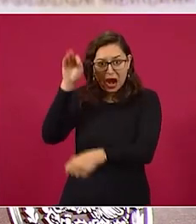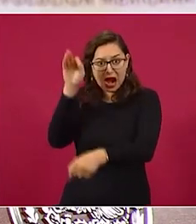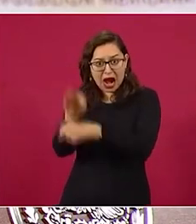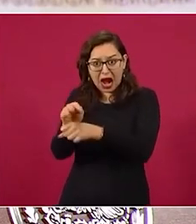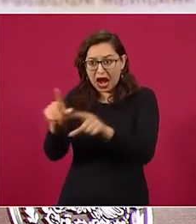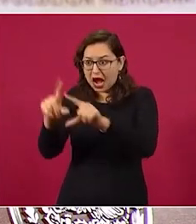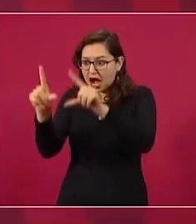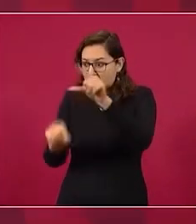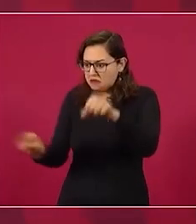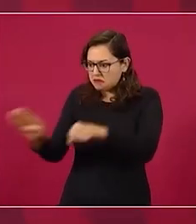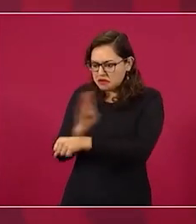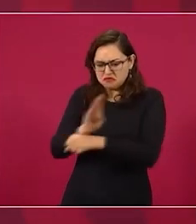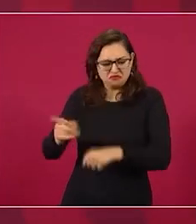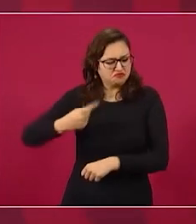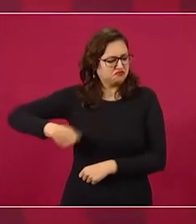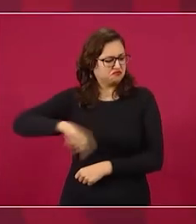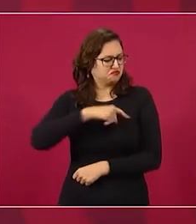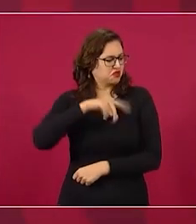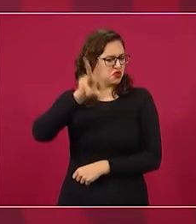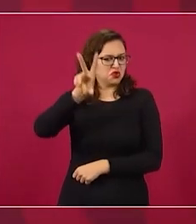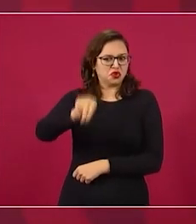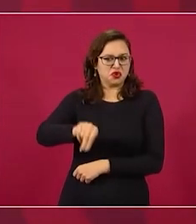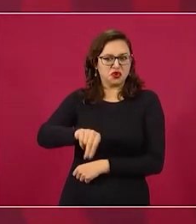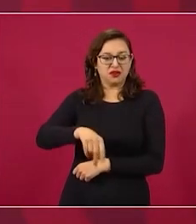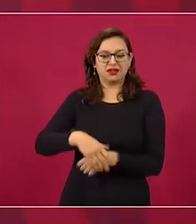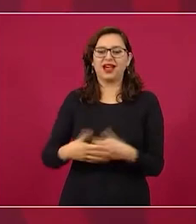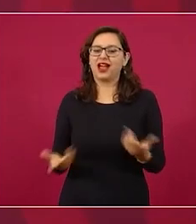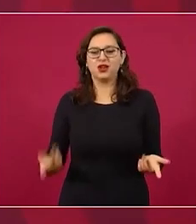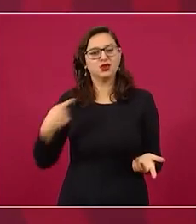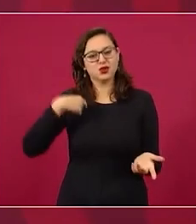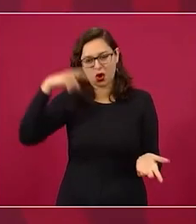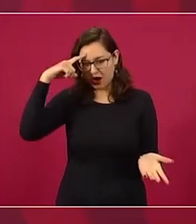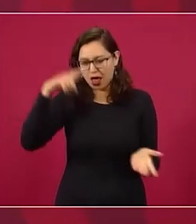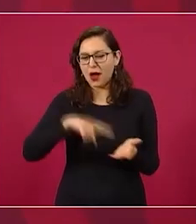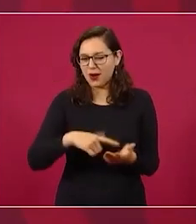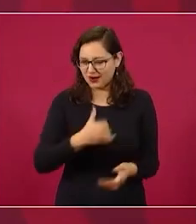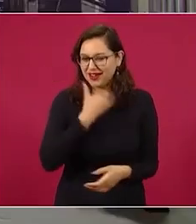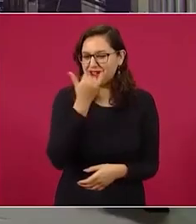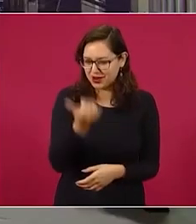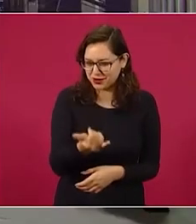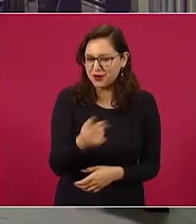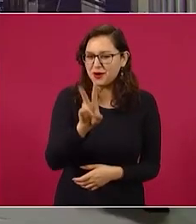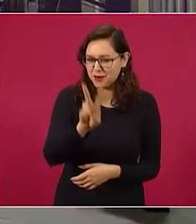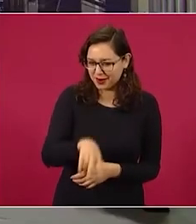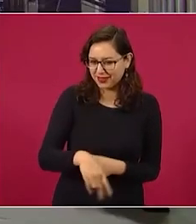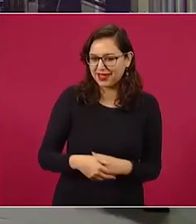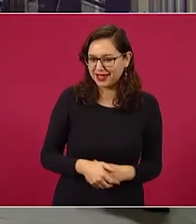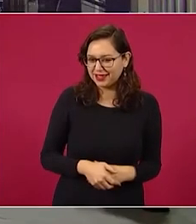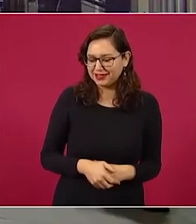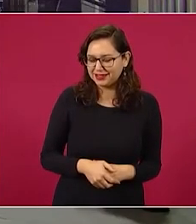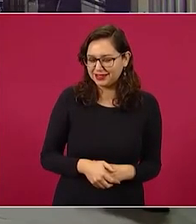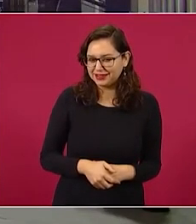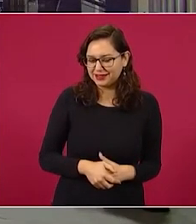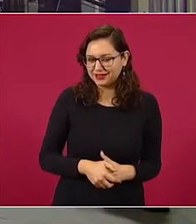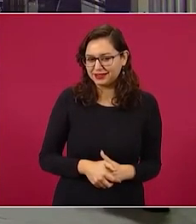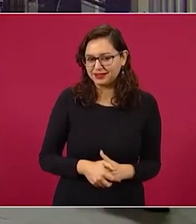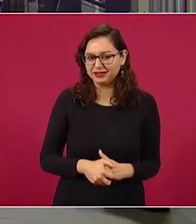a México. Se equivocó, ¿verdad? Es de la reforma eléctrica.